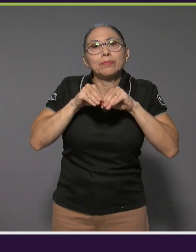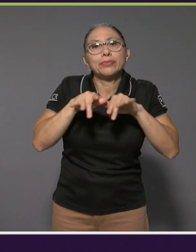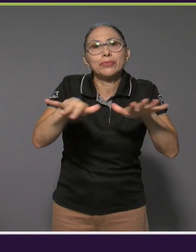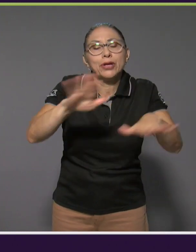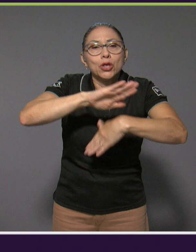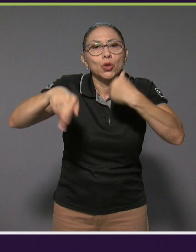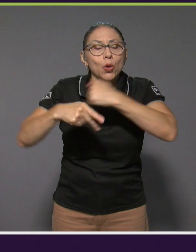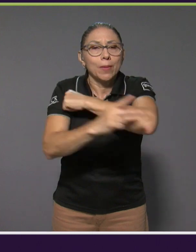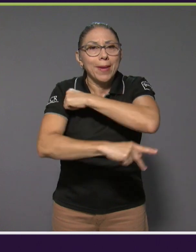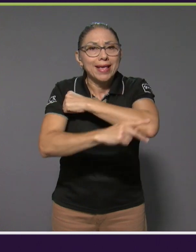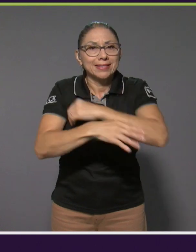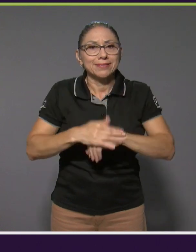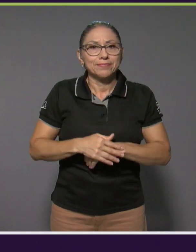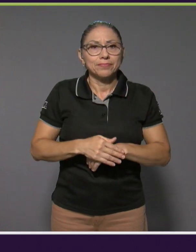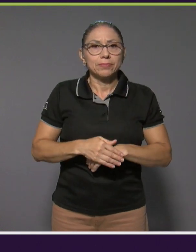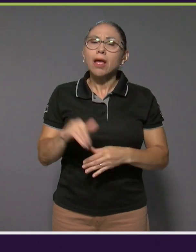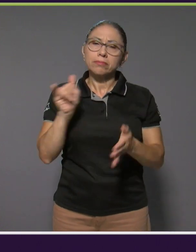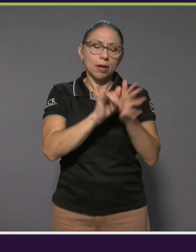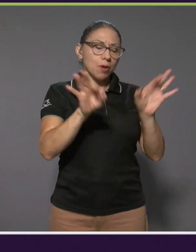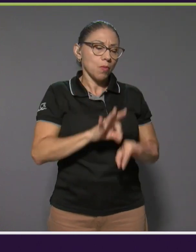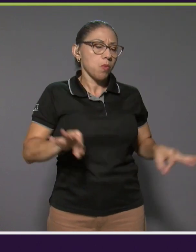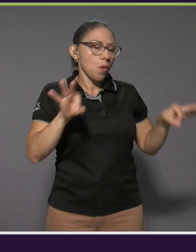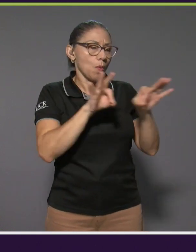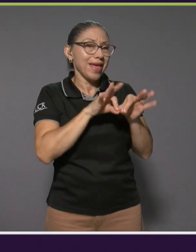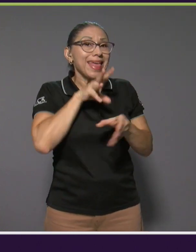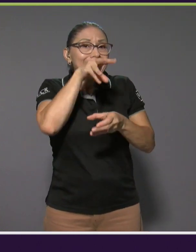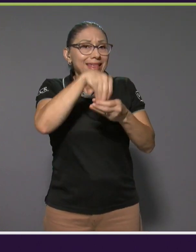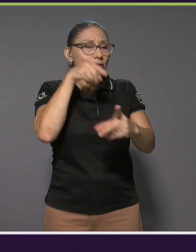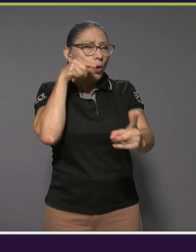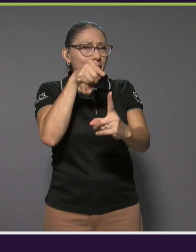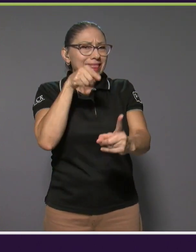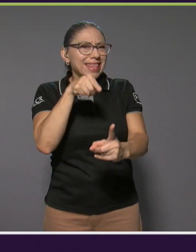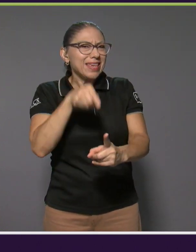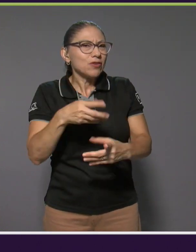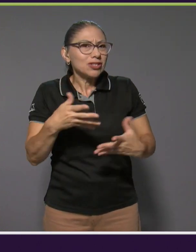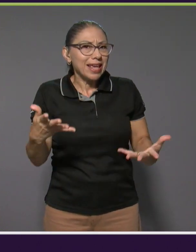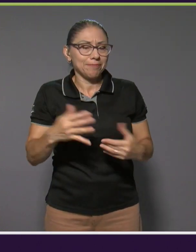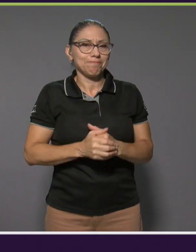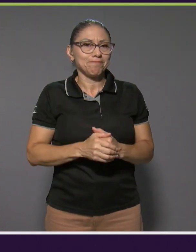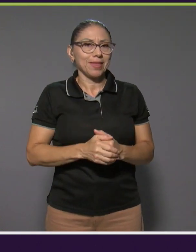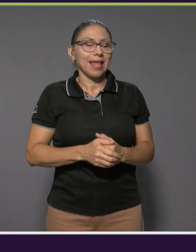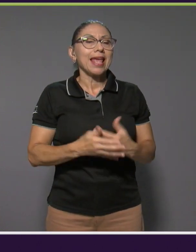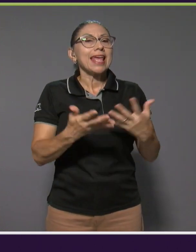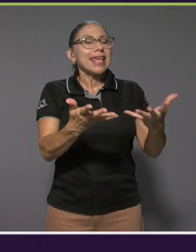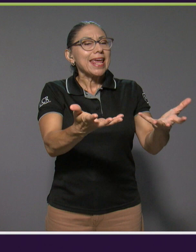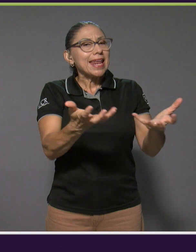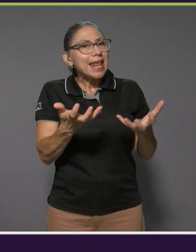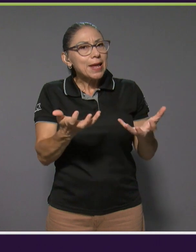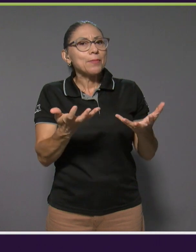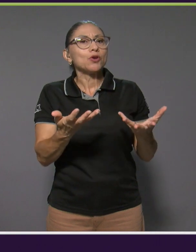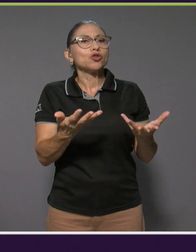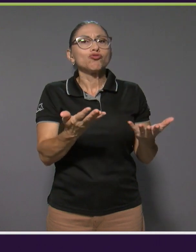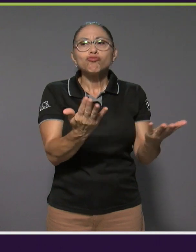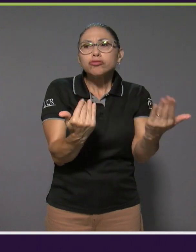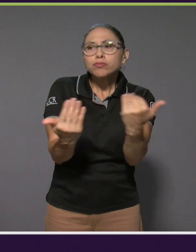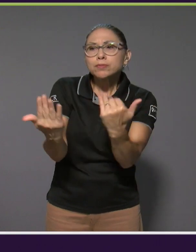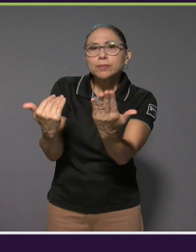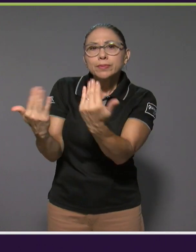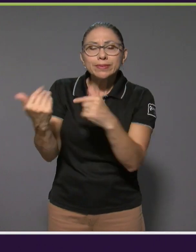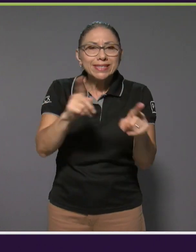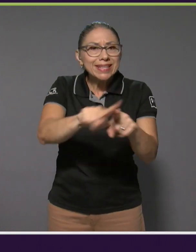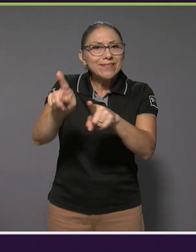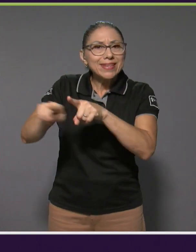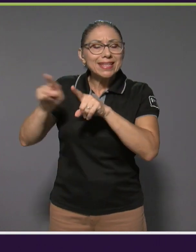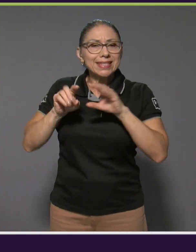porque dentro de los objetivos estratégicos es que queremos involucrar, como decíamos al inicio, diferentes organizaciones,